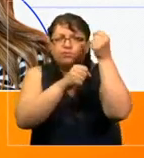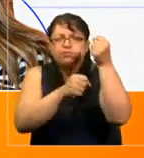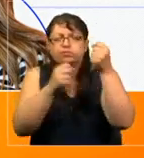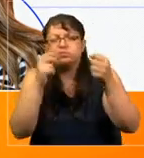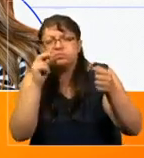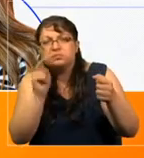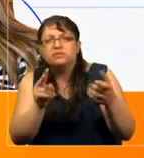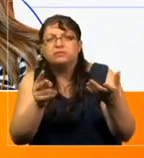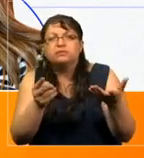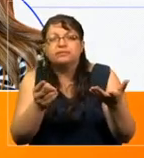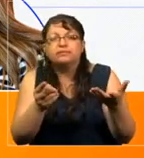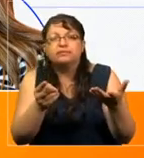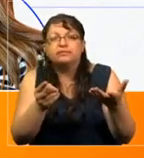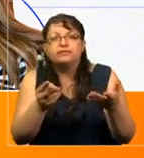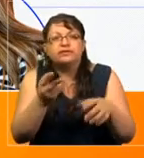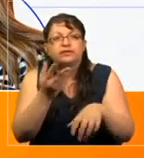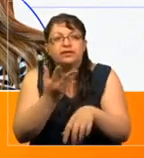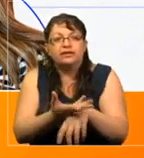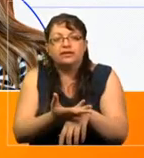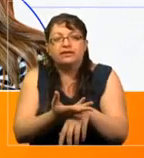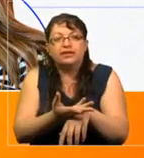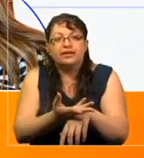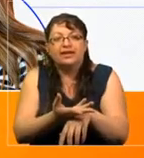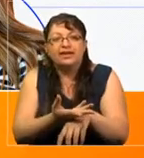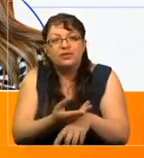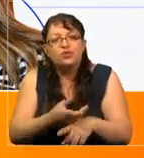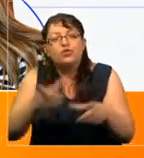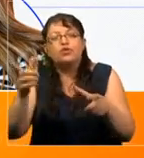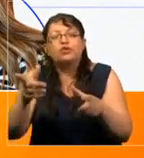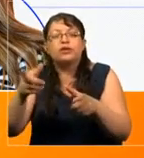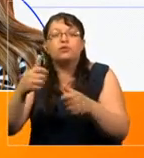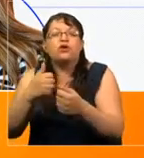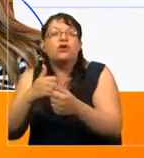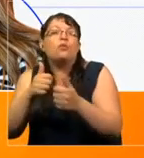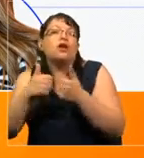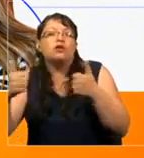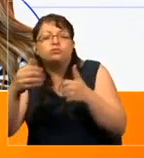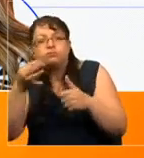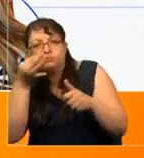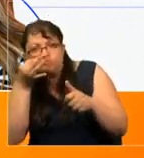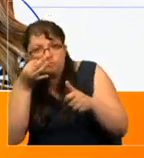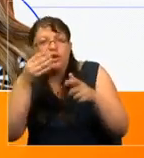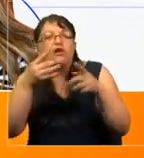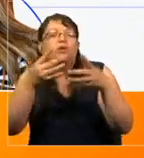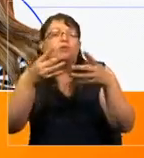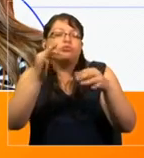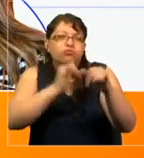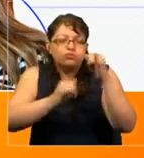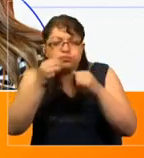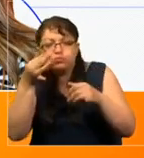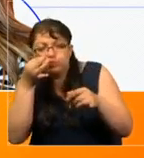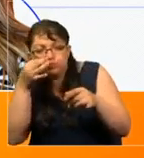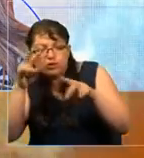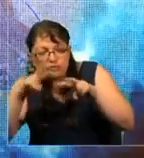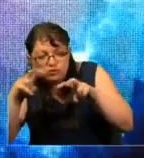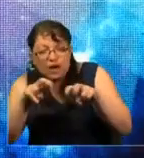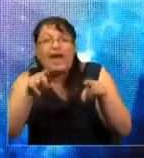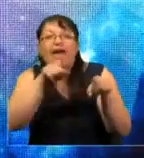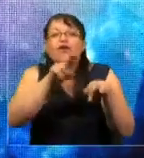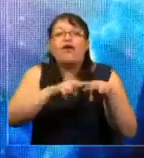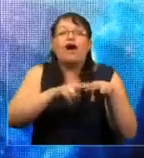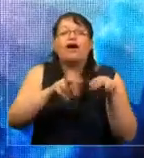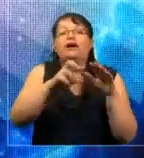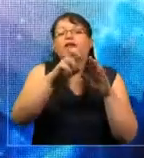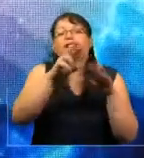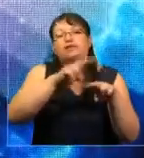que ha habido una tremenda vigilancia de las autoridades. En las redes sociales, ellos han creado aplicaciones como